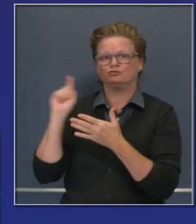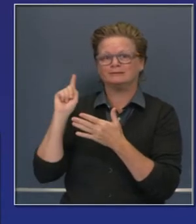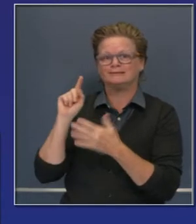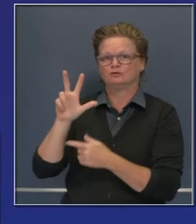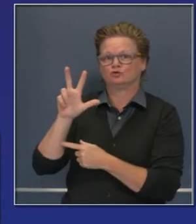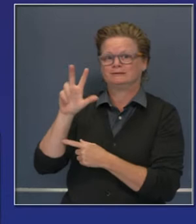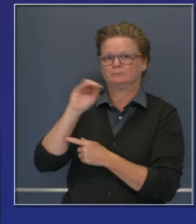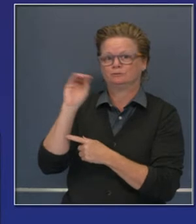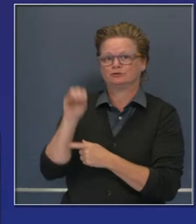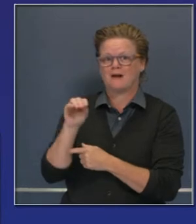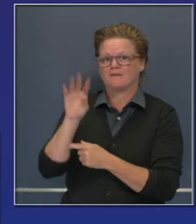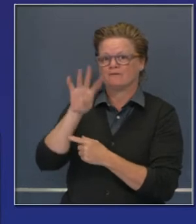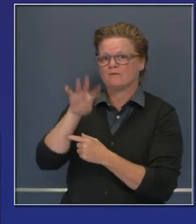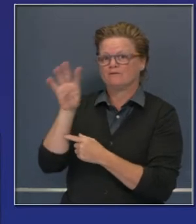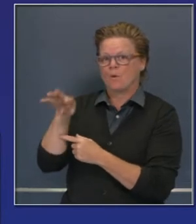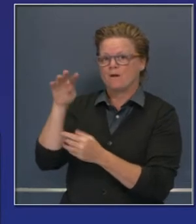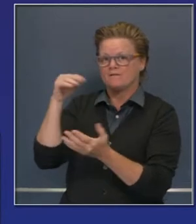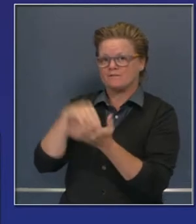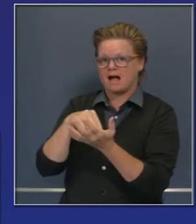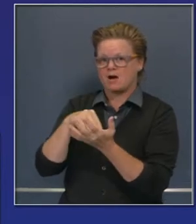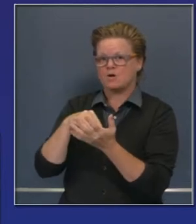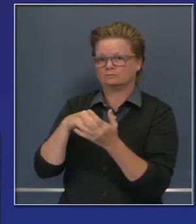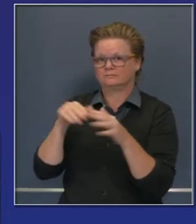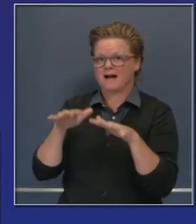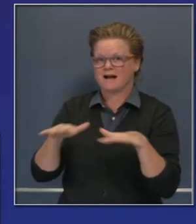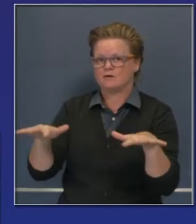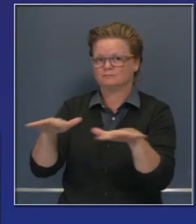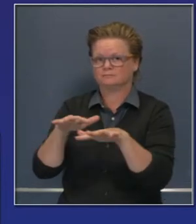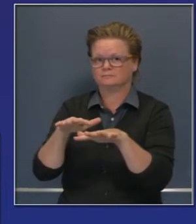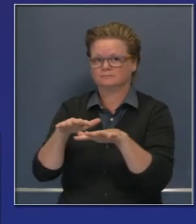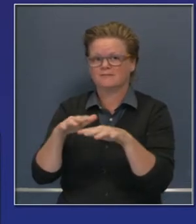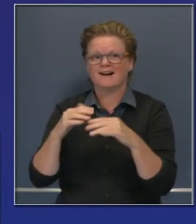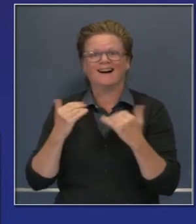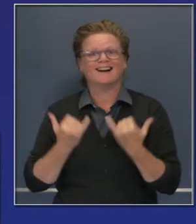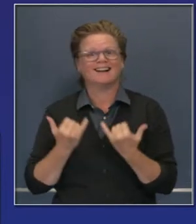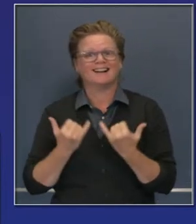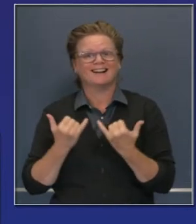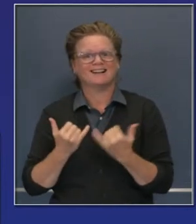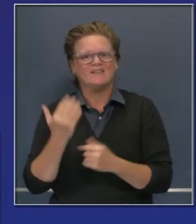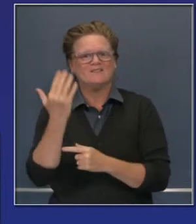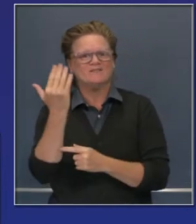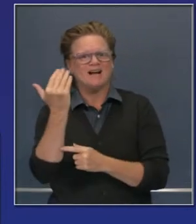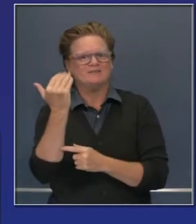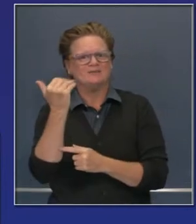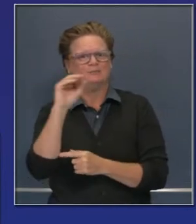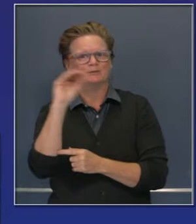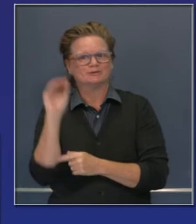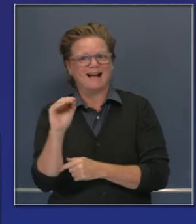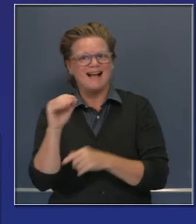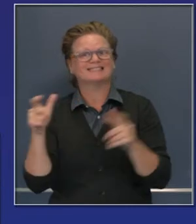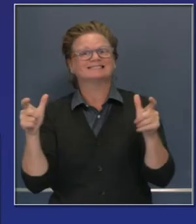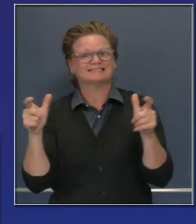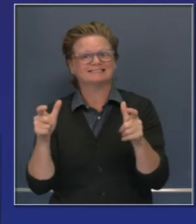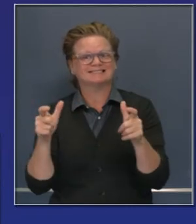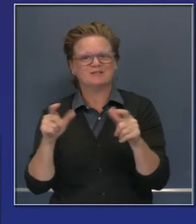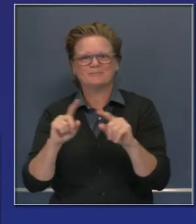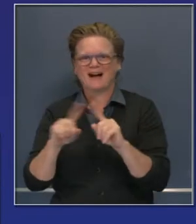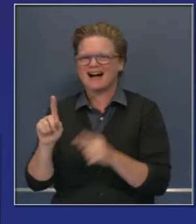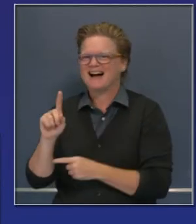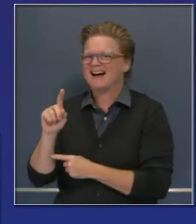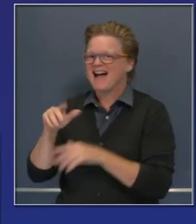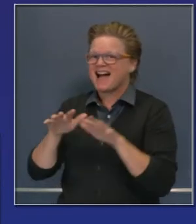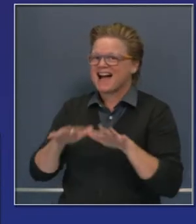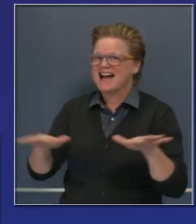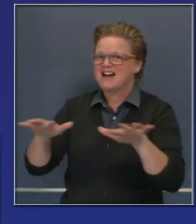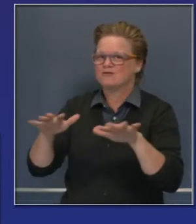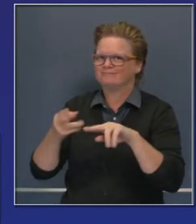calcinados. La última vez que les informamos hoy día está a 15% de contención. Pero pueden ver que el número de acres perdidos